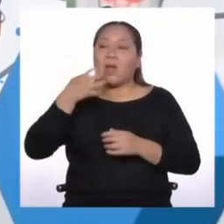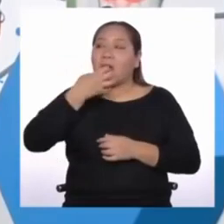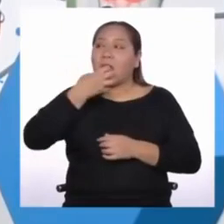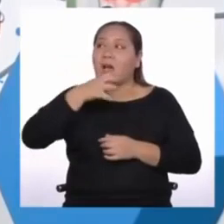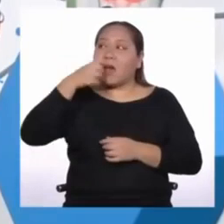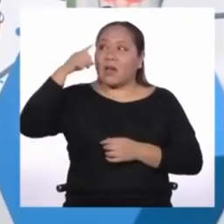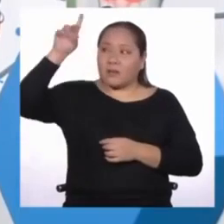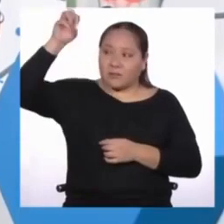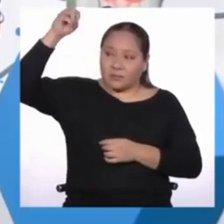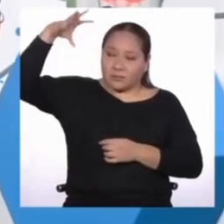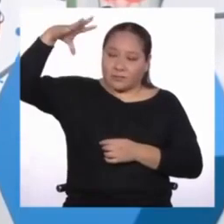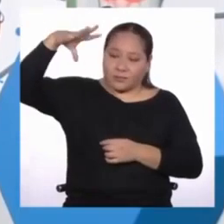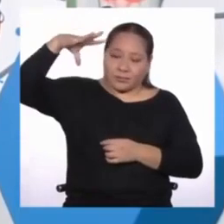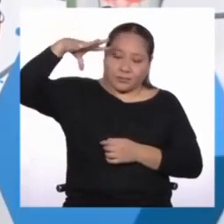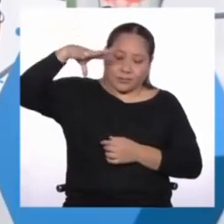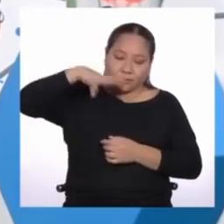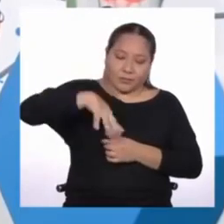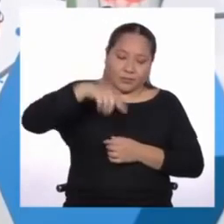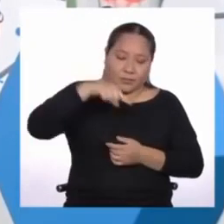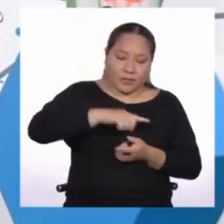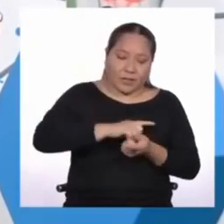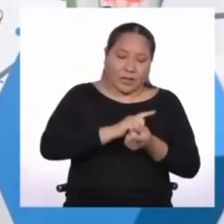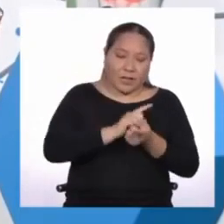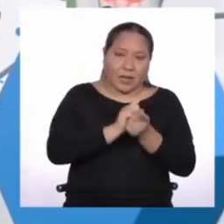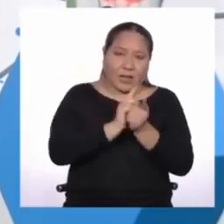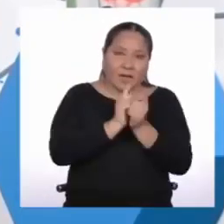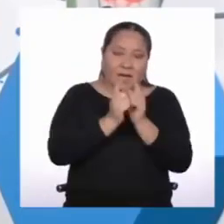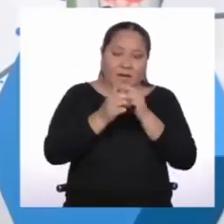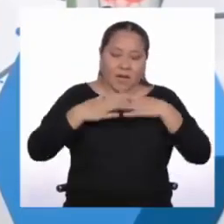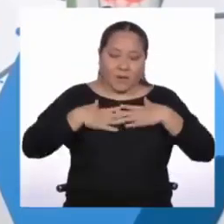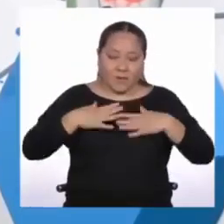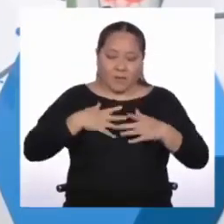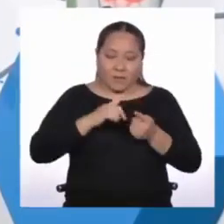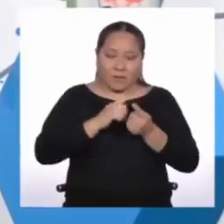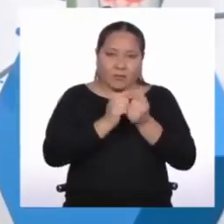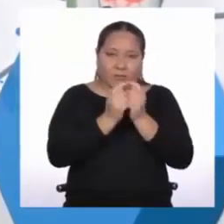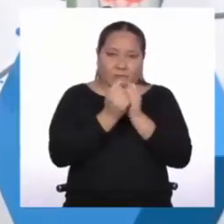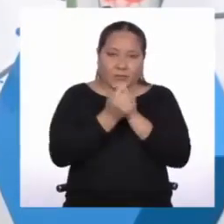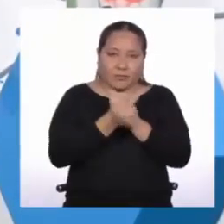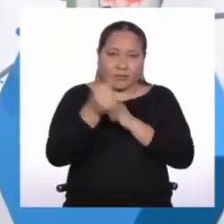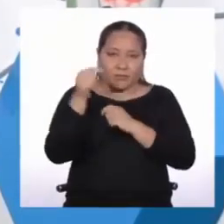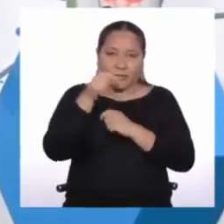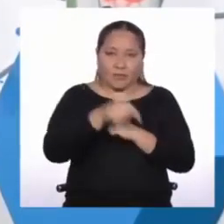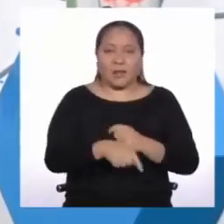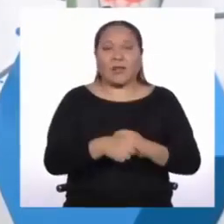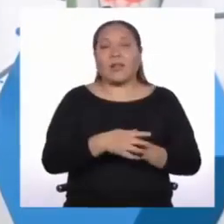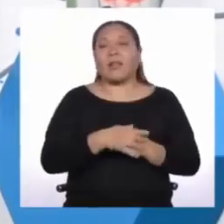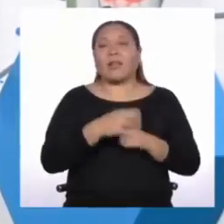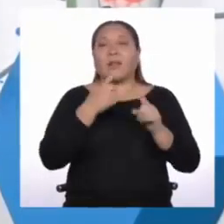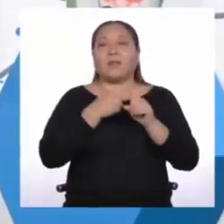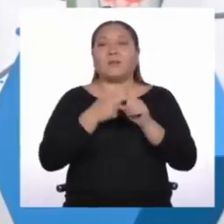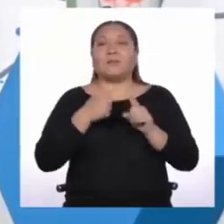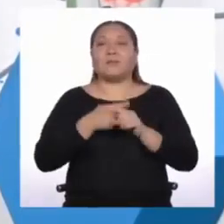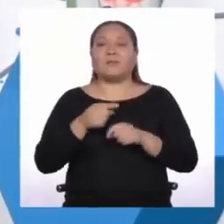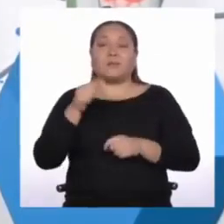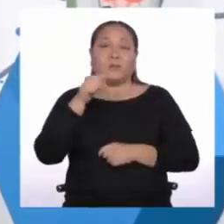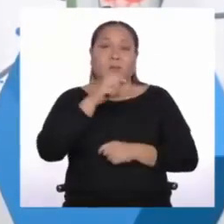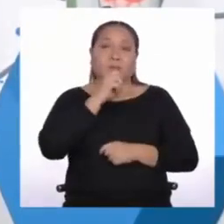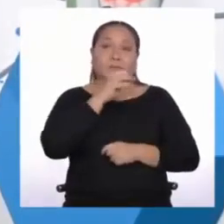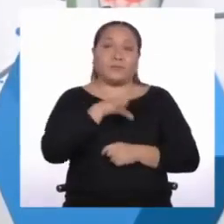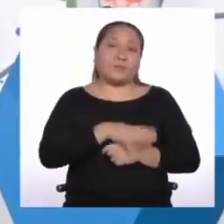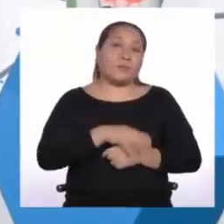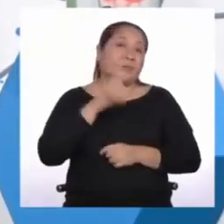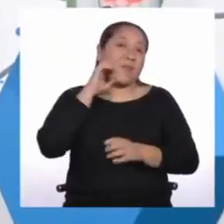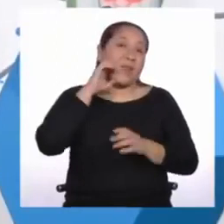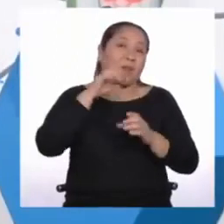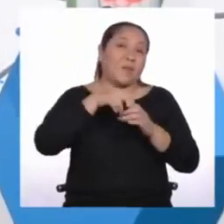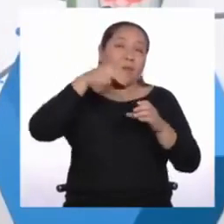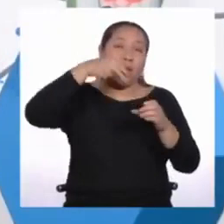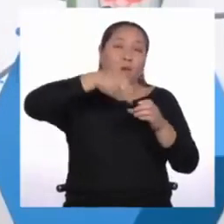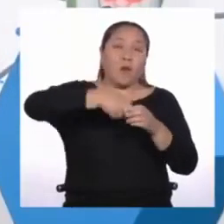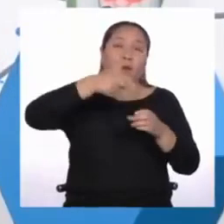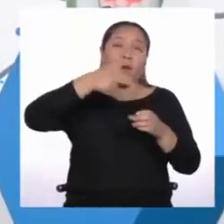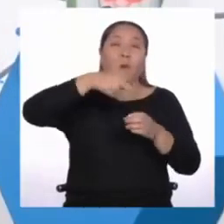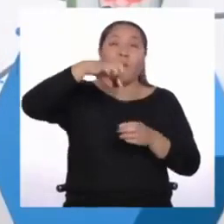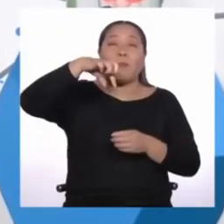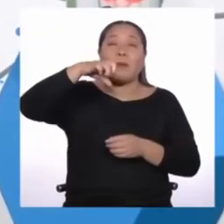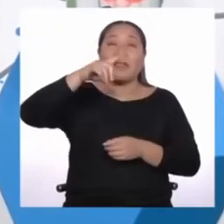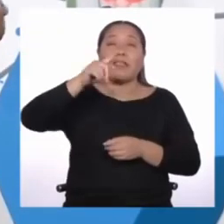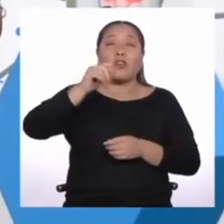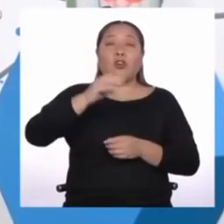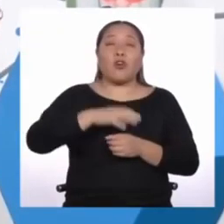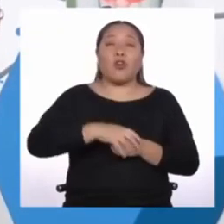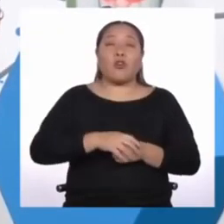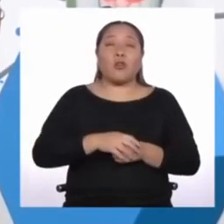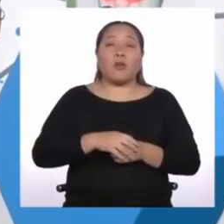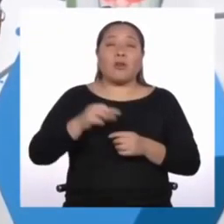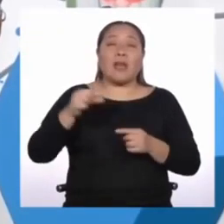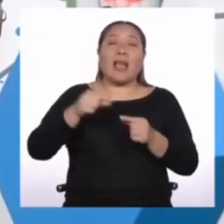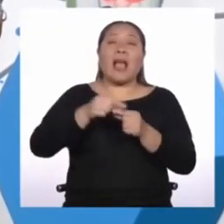y su luz son la causa de diferentes reacciones químicas. Exacto. Y ahí me imagino que te estás refiriendo al petróleo, a los gases y al